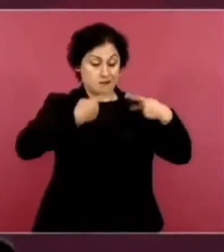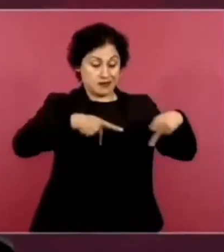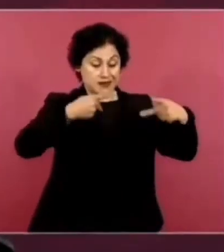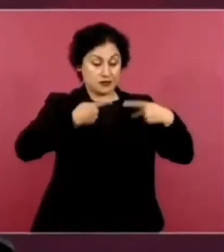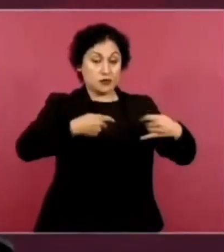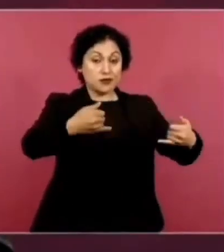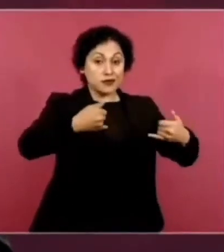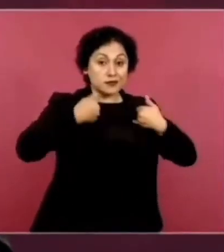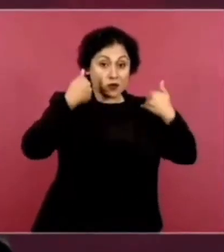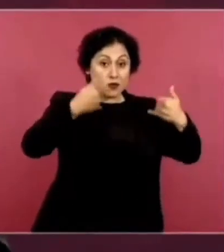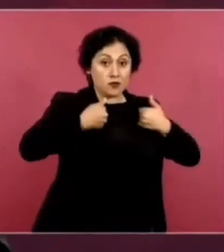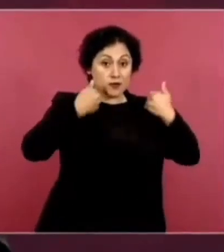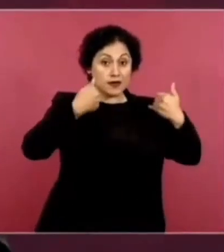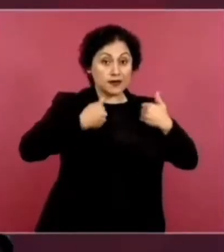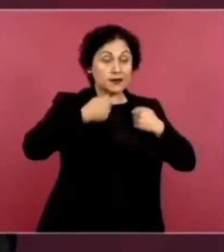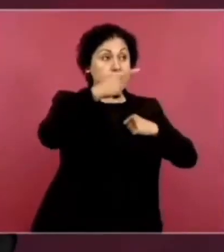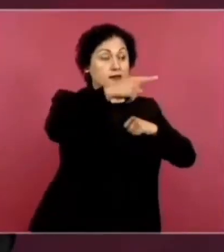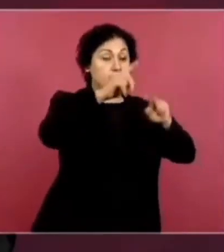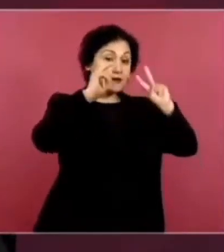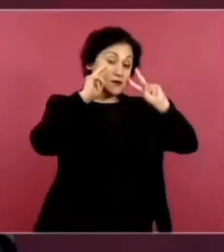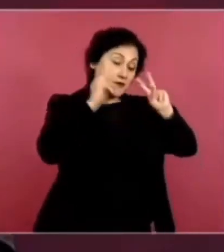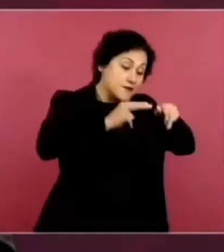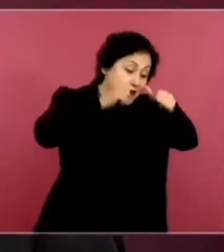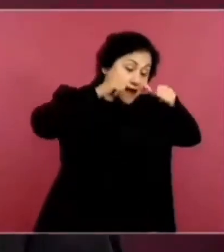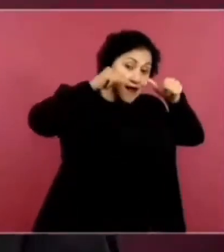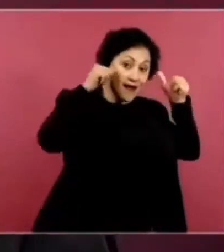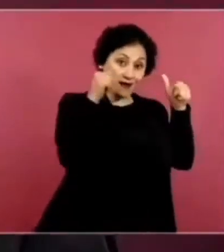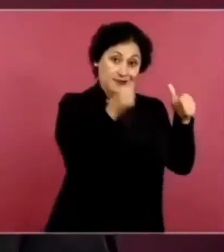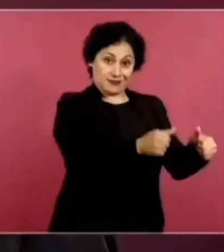tres cosas.